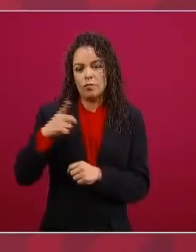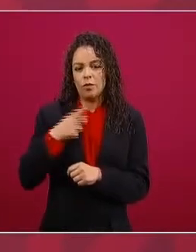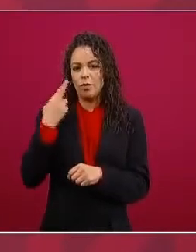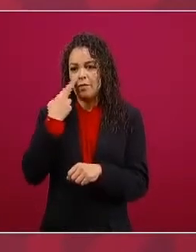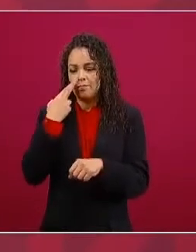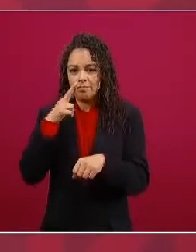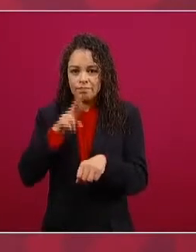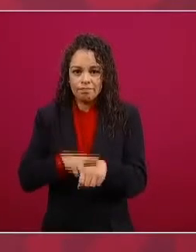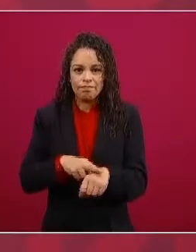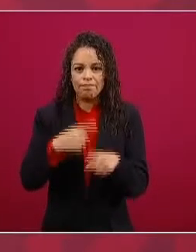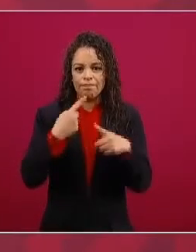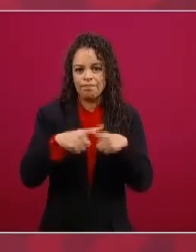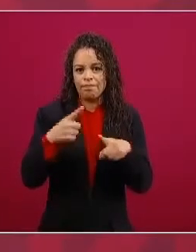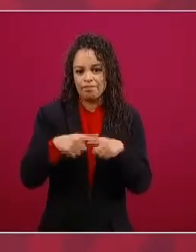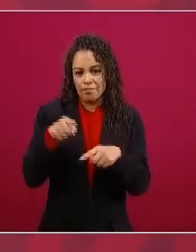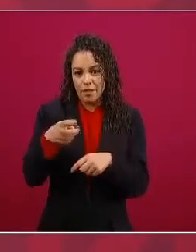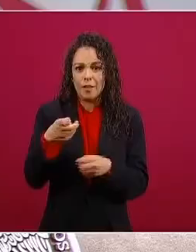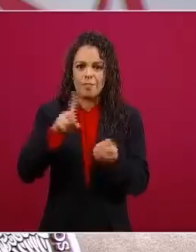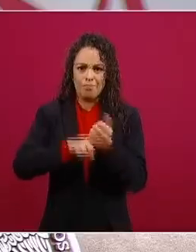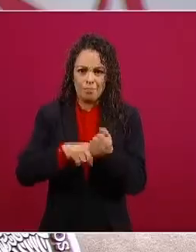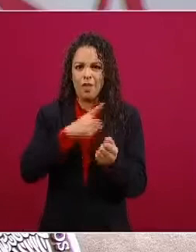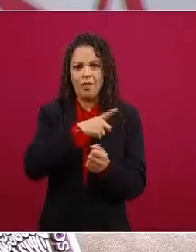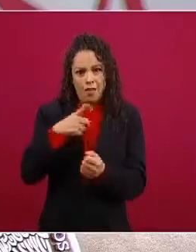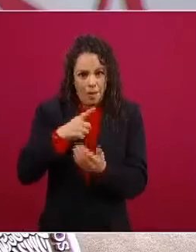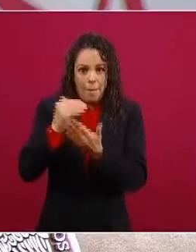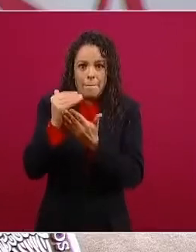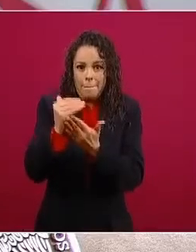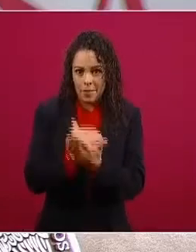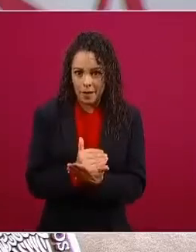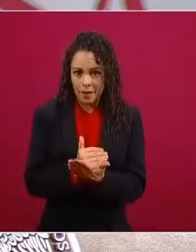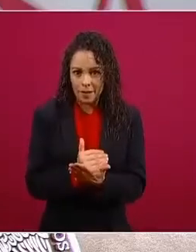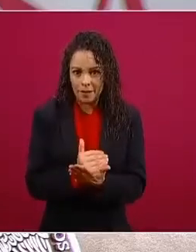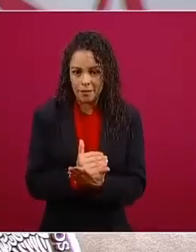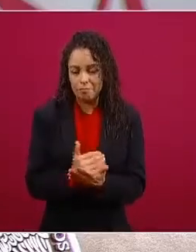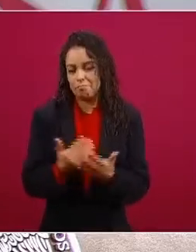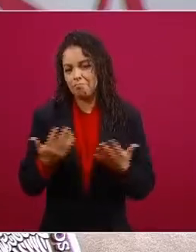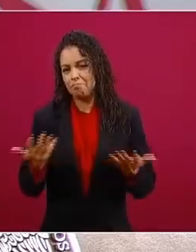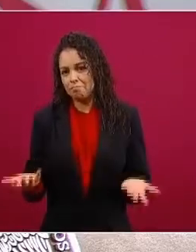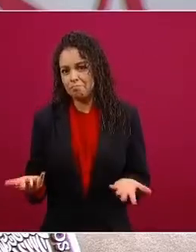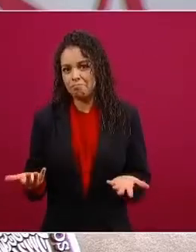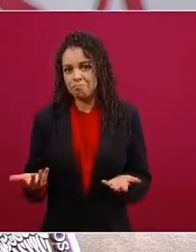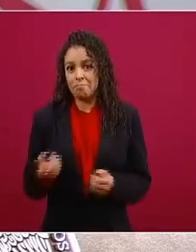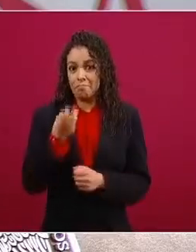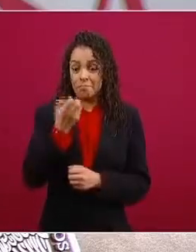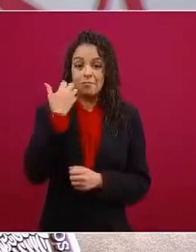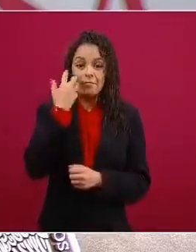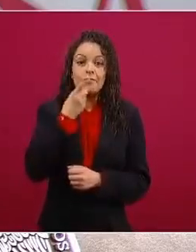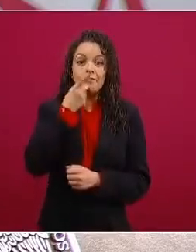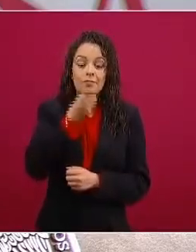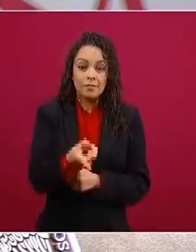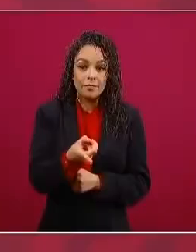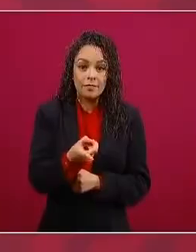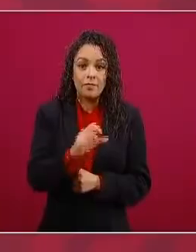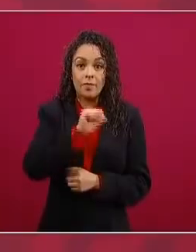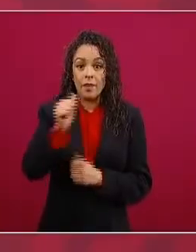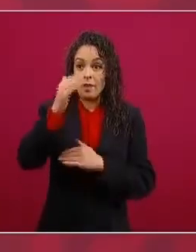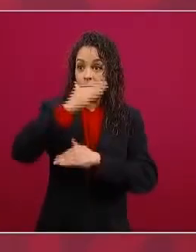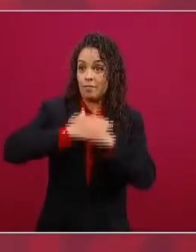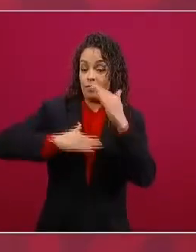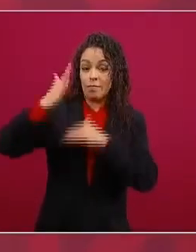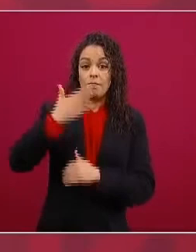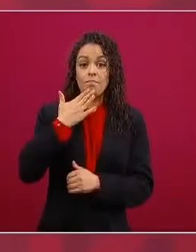entonces el crecimiento económico no es un factor decisivo